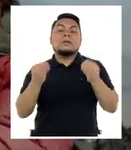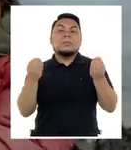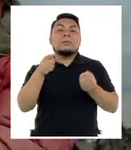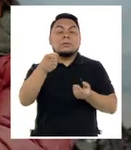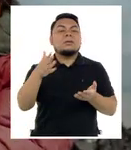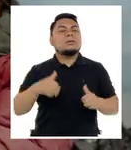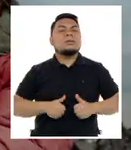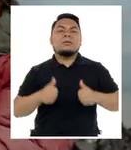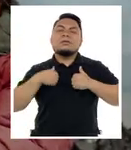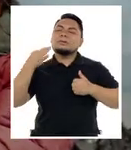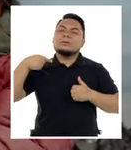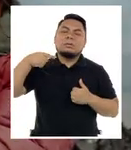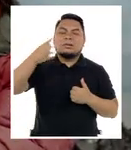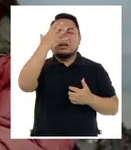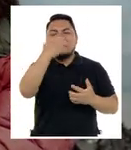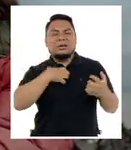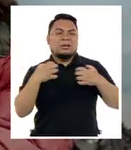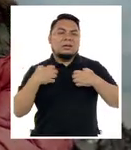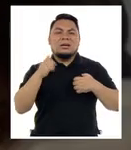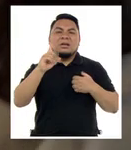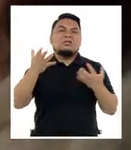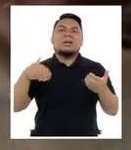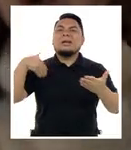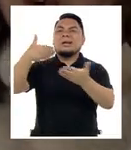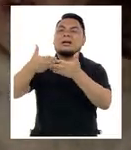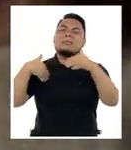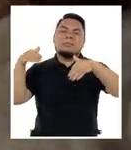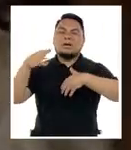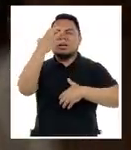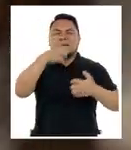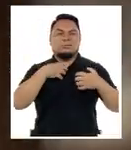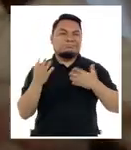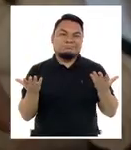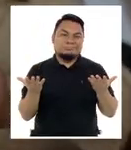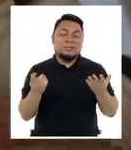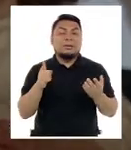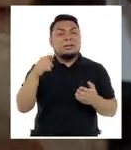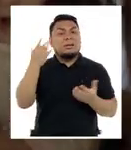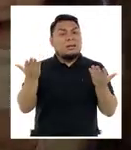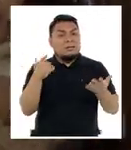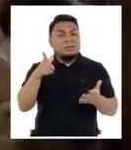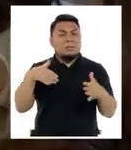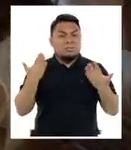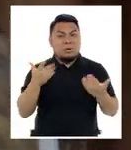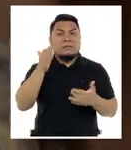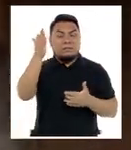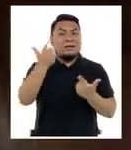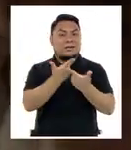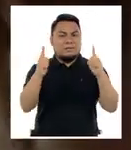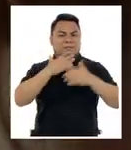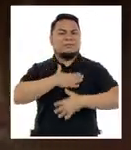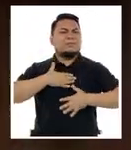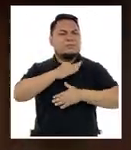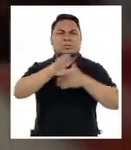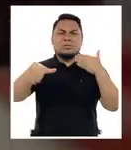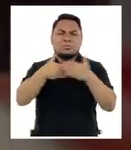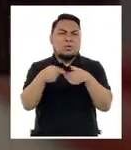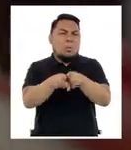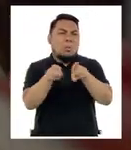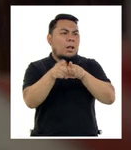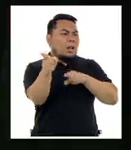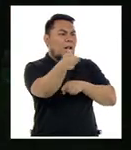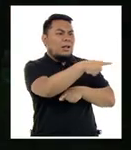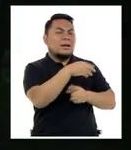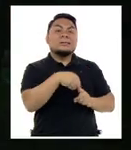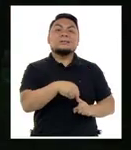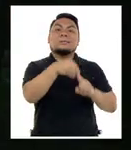porque si te pasas la vida quejándote de que nunca llegaste a ir a la playa puede que nunca tengas la libertad para poder disfrutar de todo lo